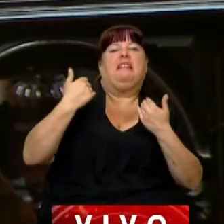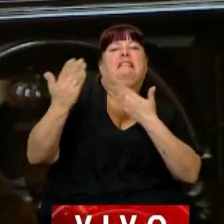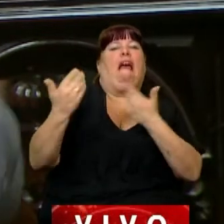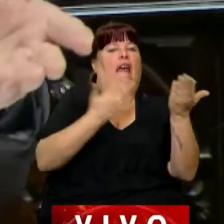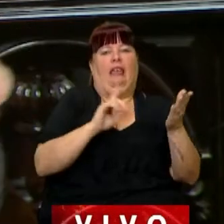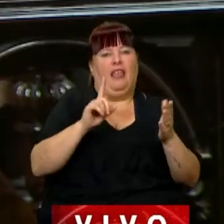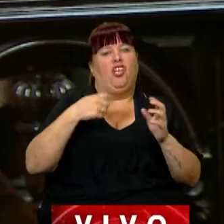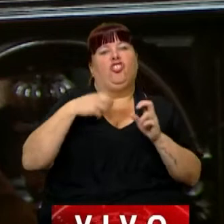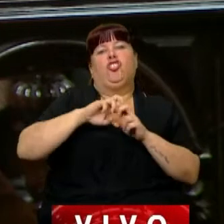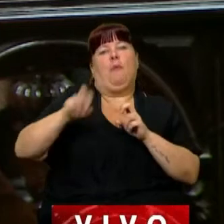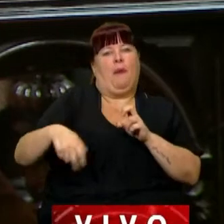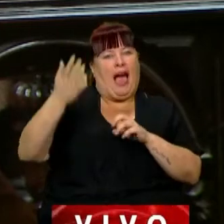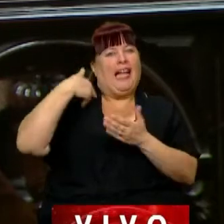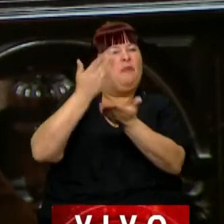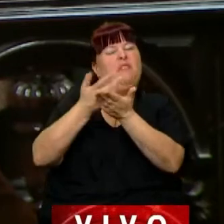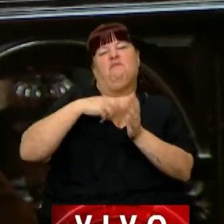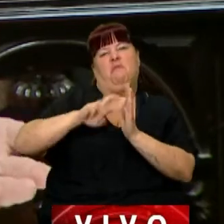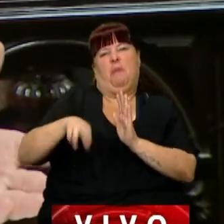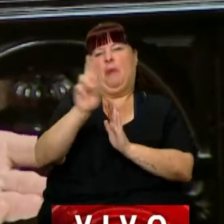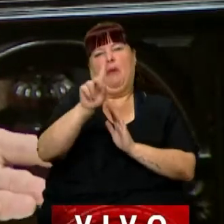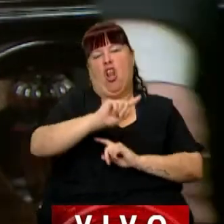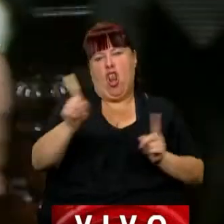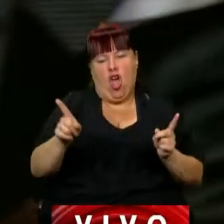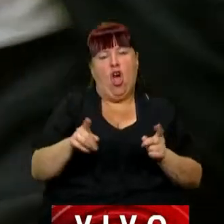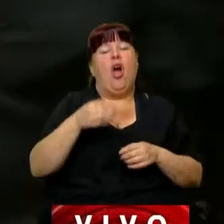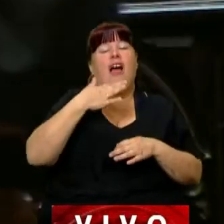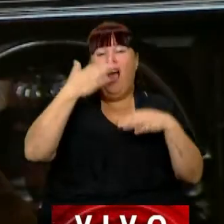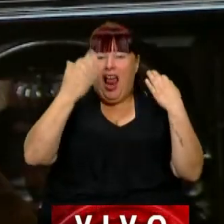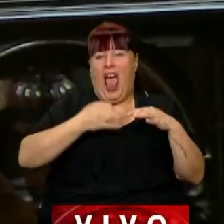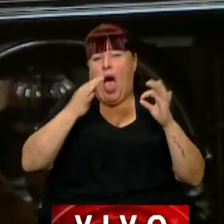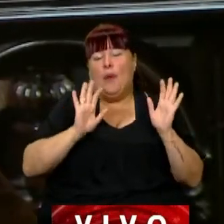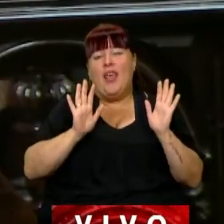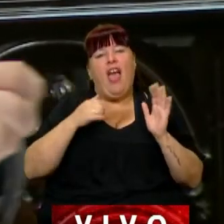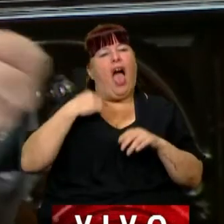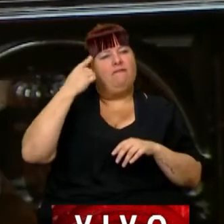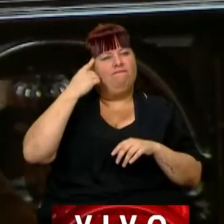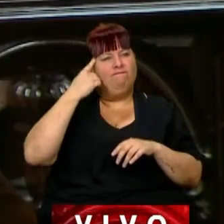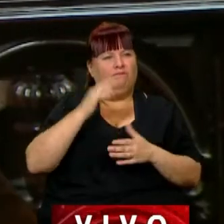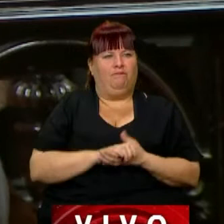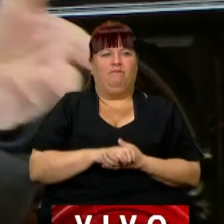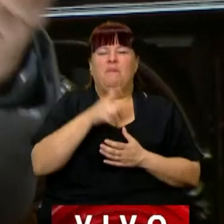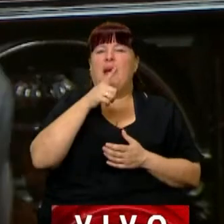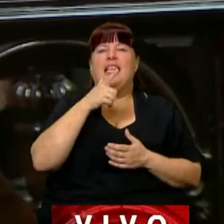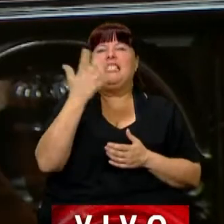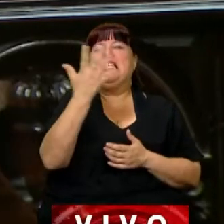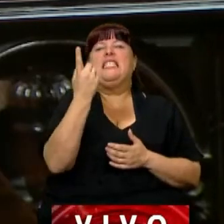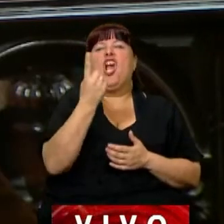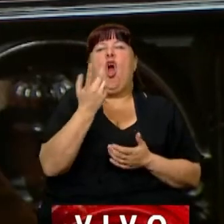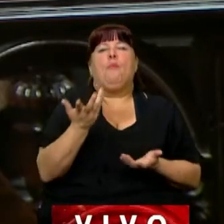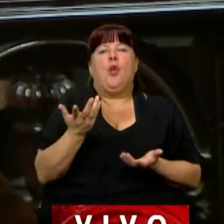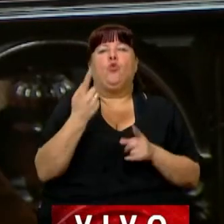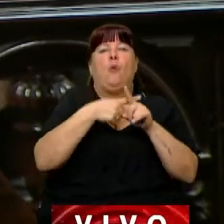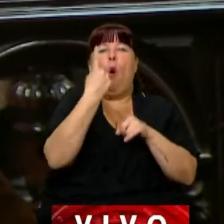de hecho me bajé de una que había pedido porque en verdad me parece que son cinco minutos